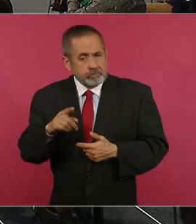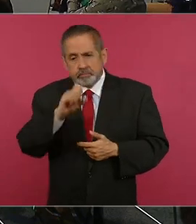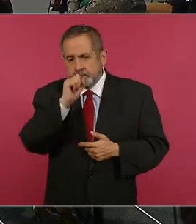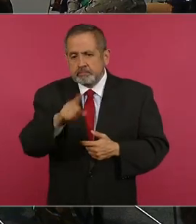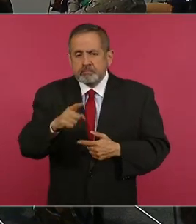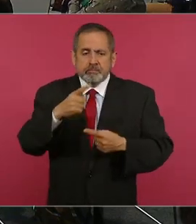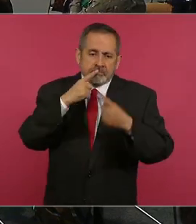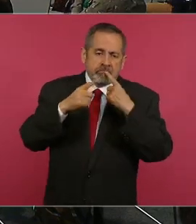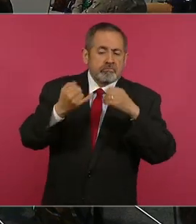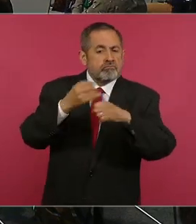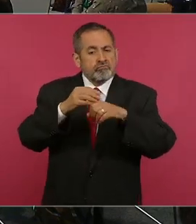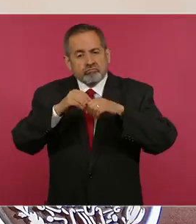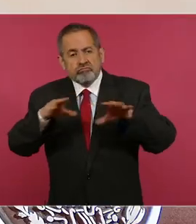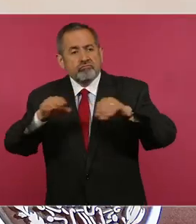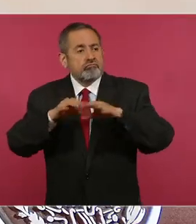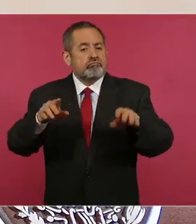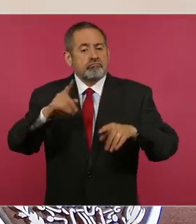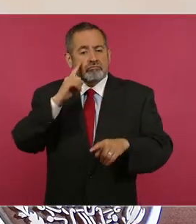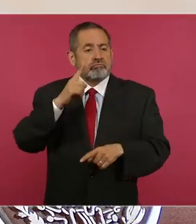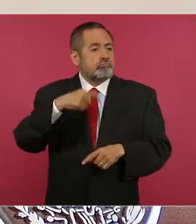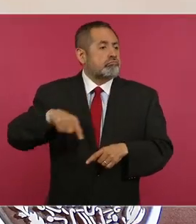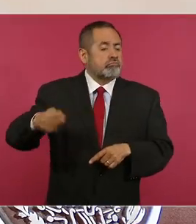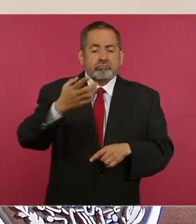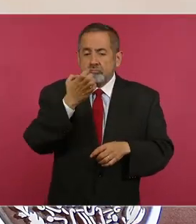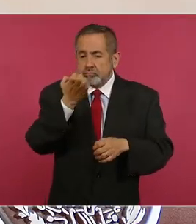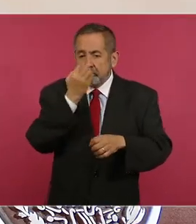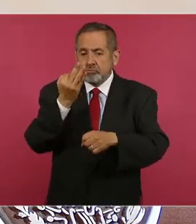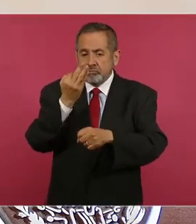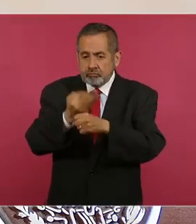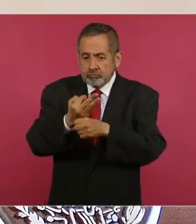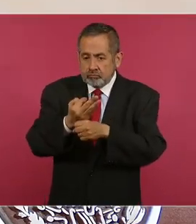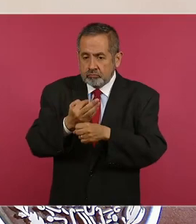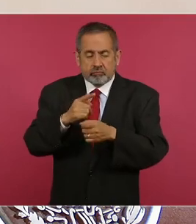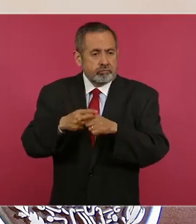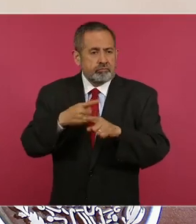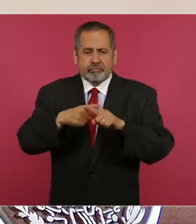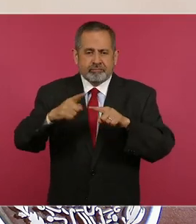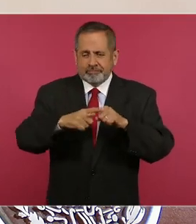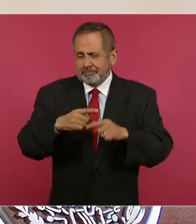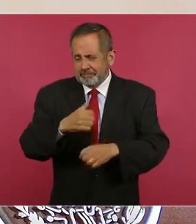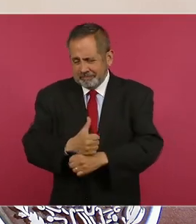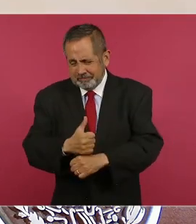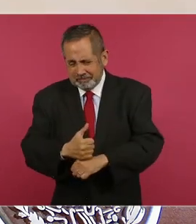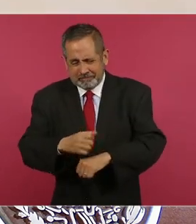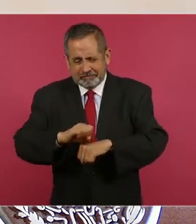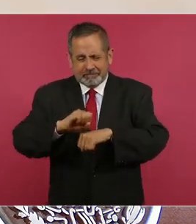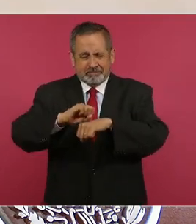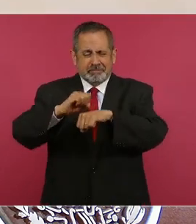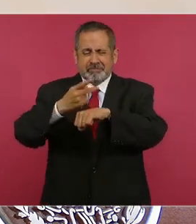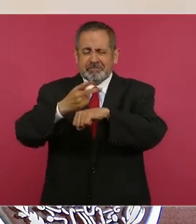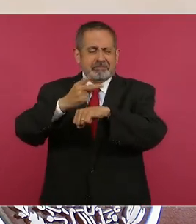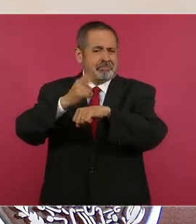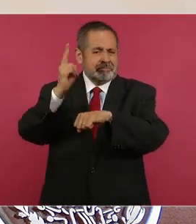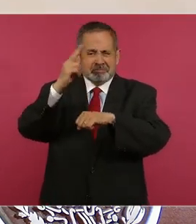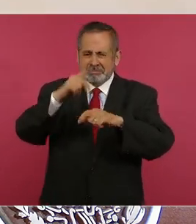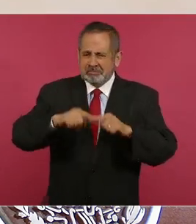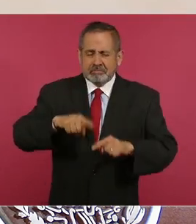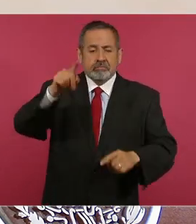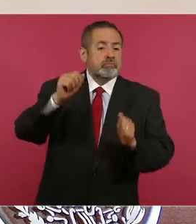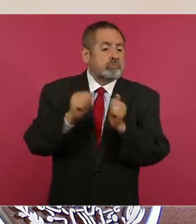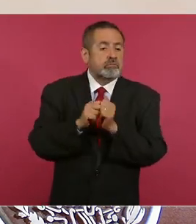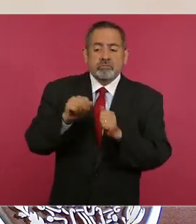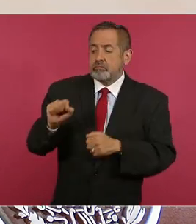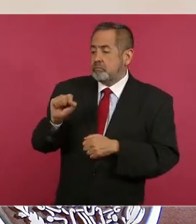dirigidos a estudiantes de todos los niveles educativos en colaboración con SIPINA,